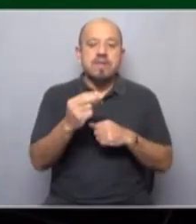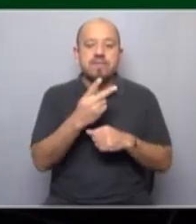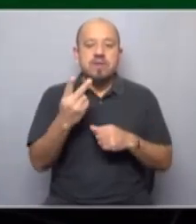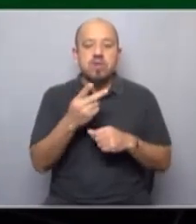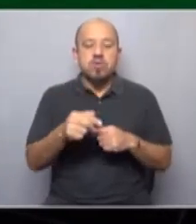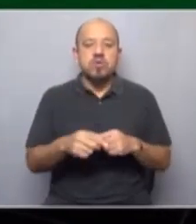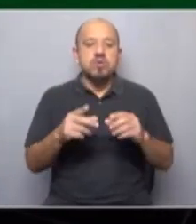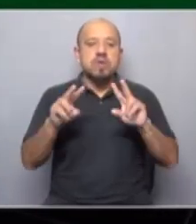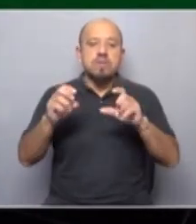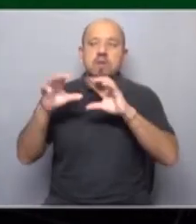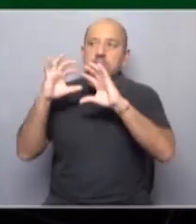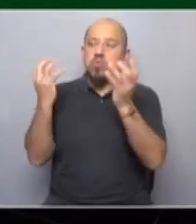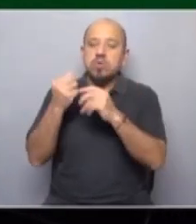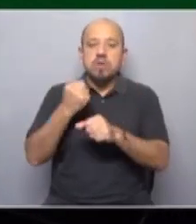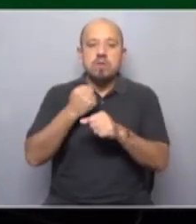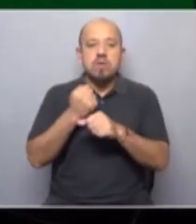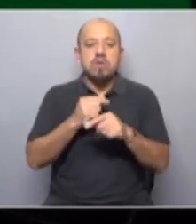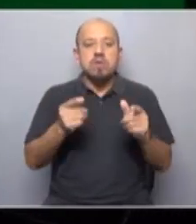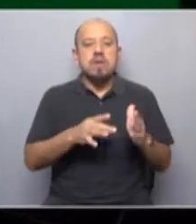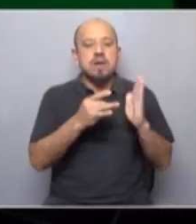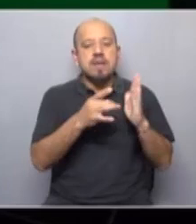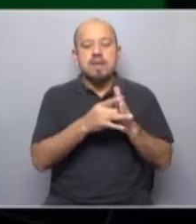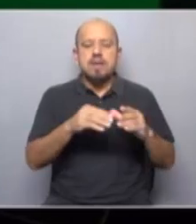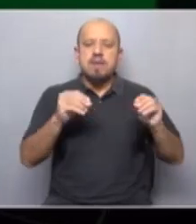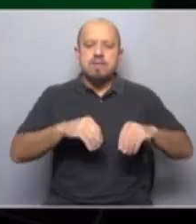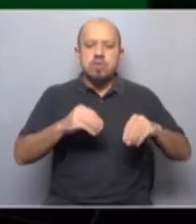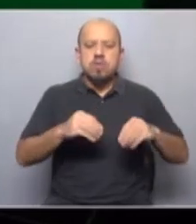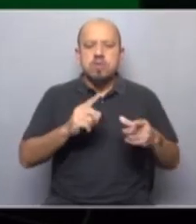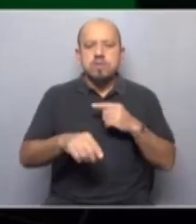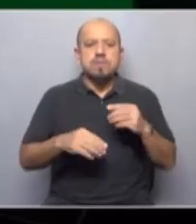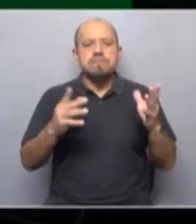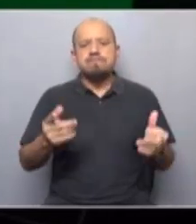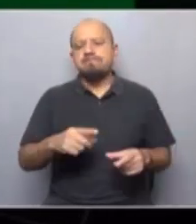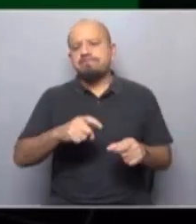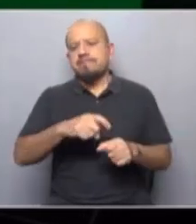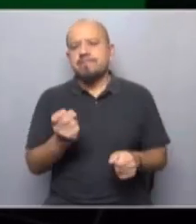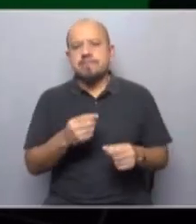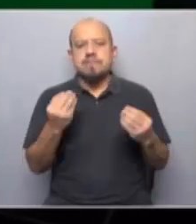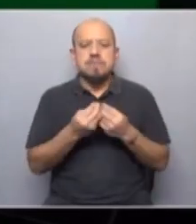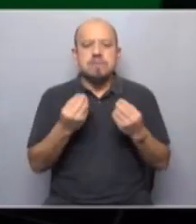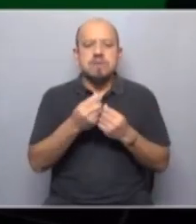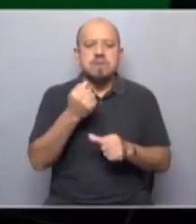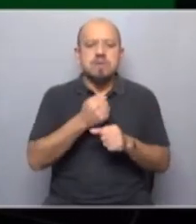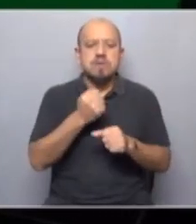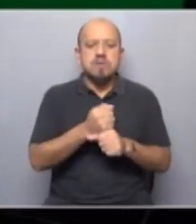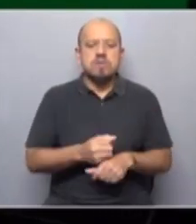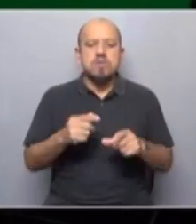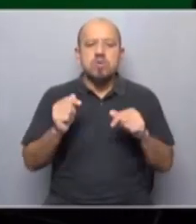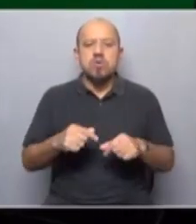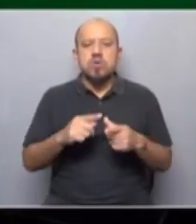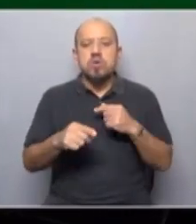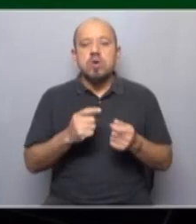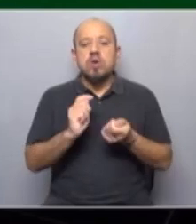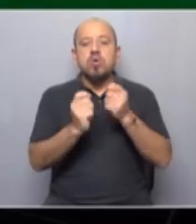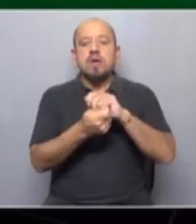trabajo y de la economía. La precarización, la informalidad y la exclusión de millones de trabajadores. Y hoy esto justamente se atribuye a los